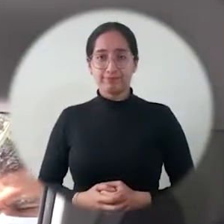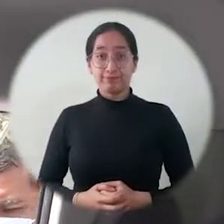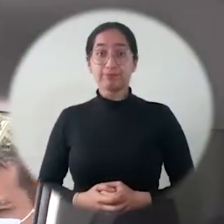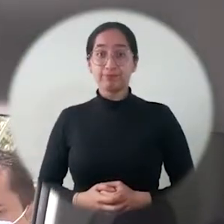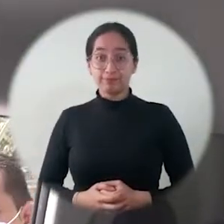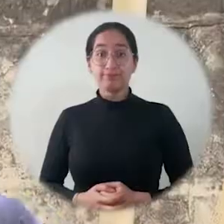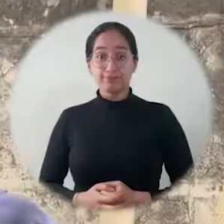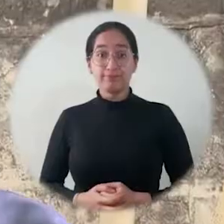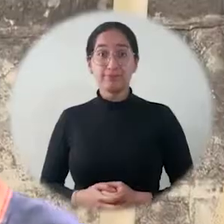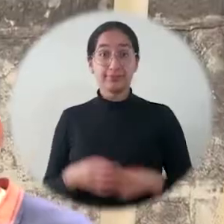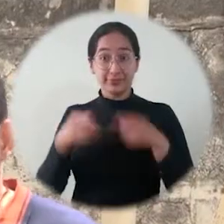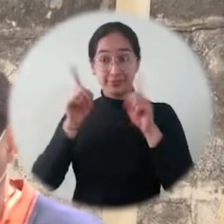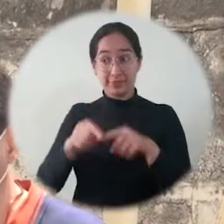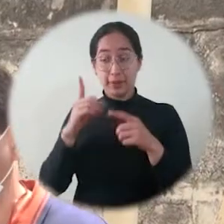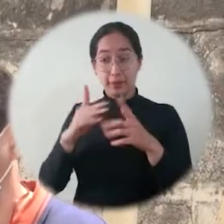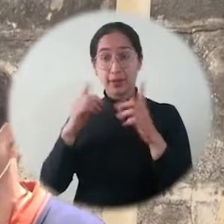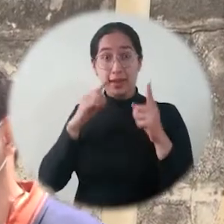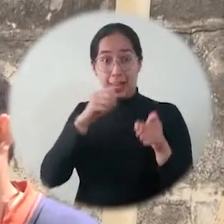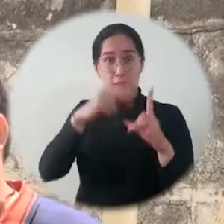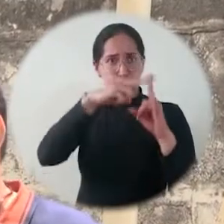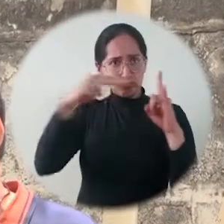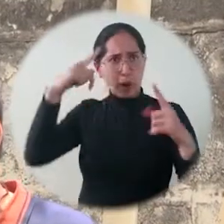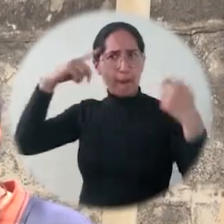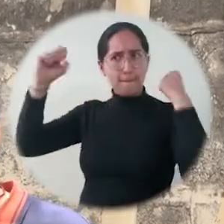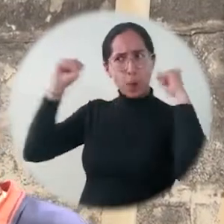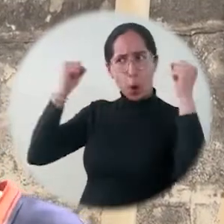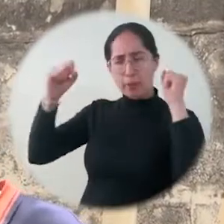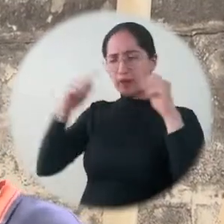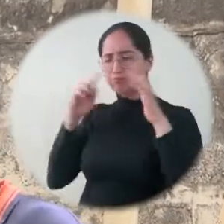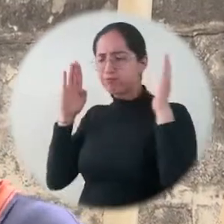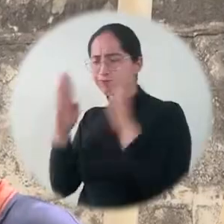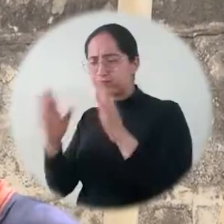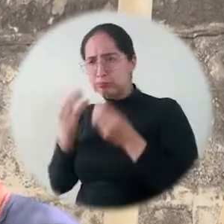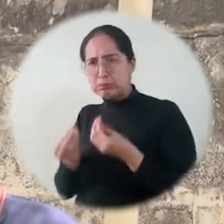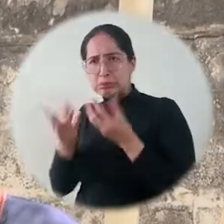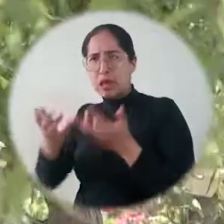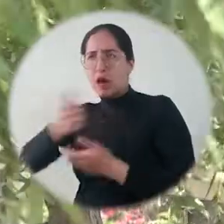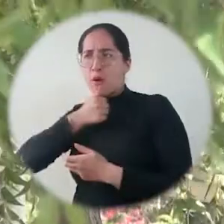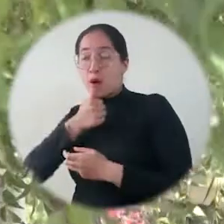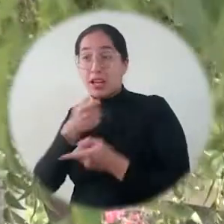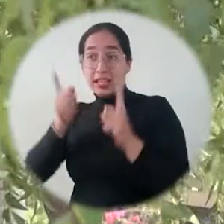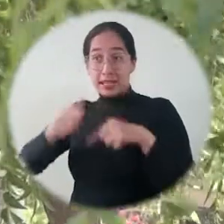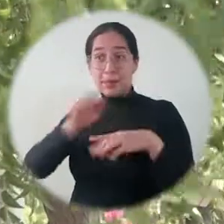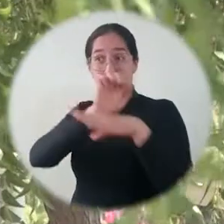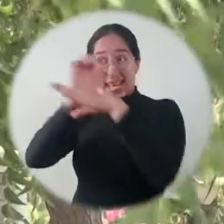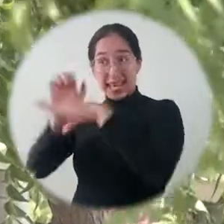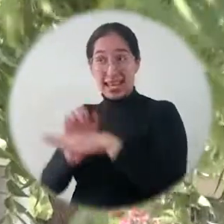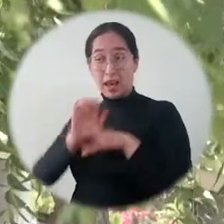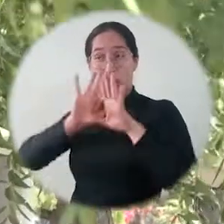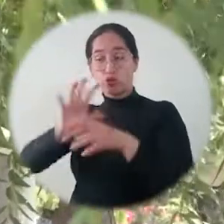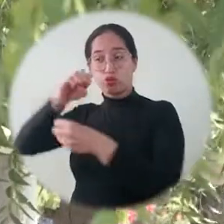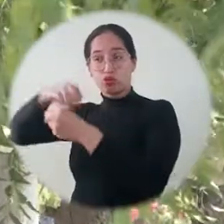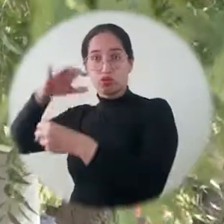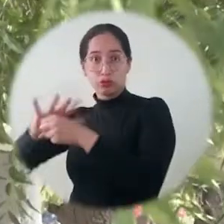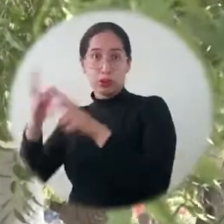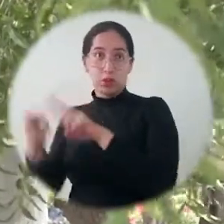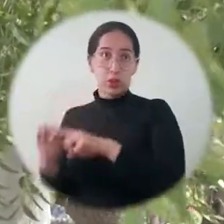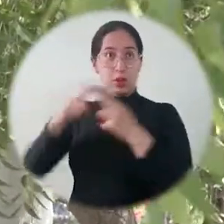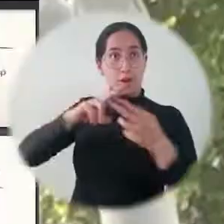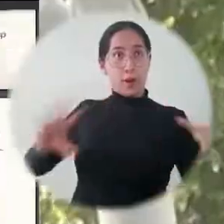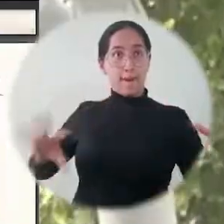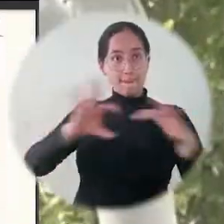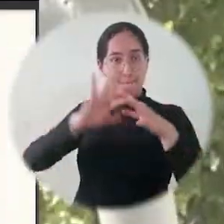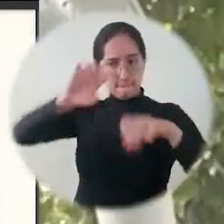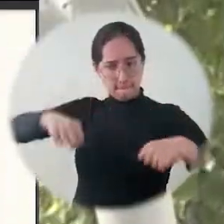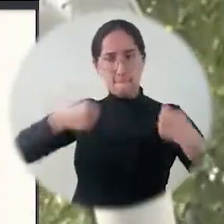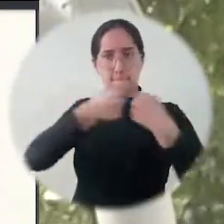Y en atención a eso y al diálogo y la cooperación armónica entre entidades públicas hemos reactivado un convenio